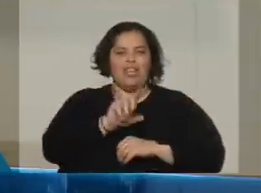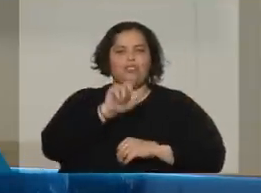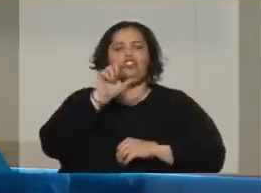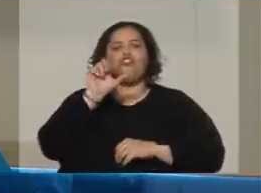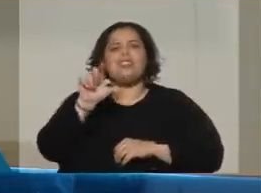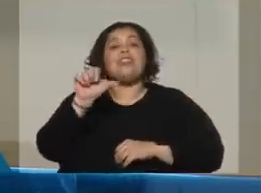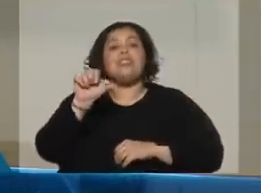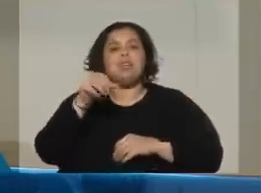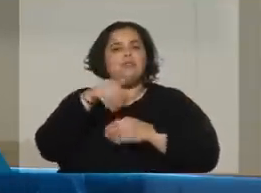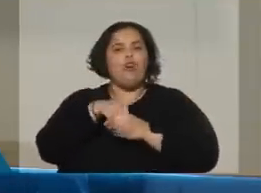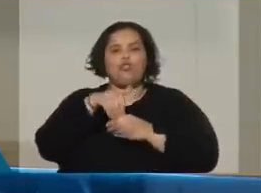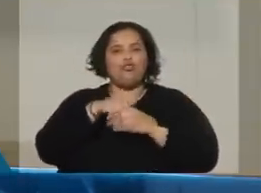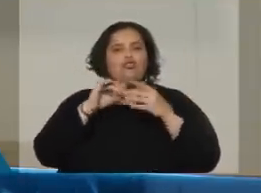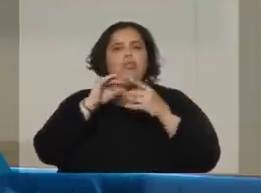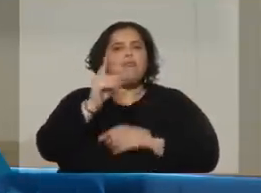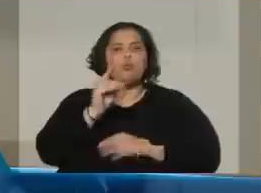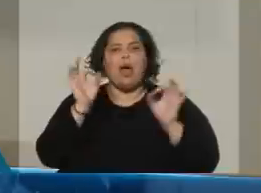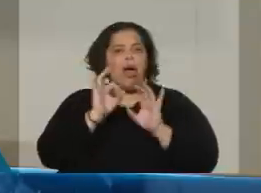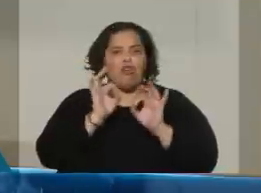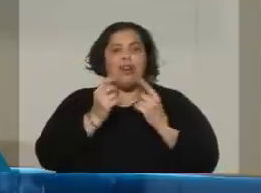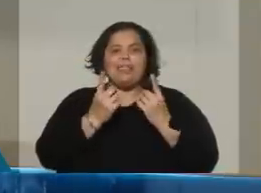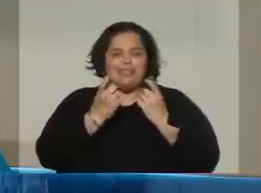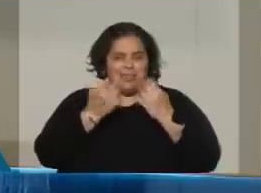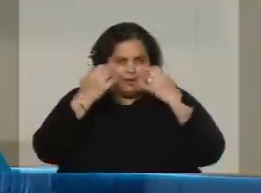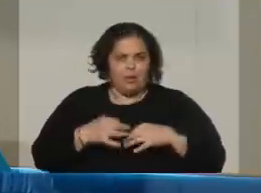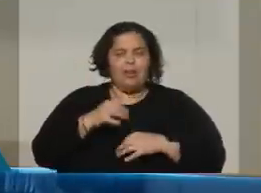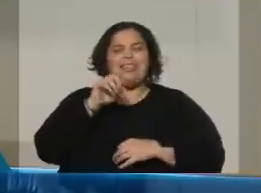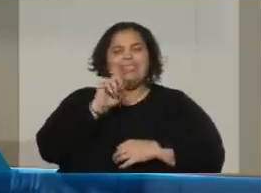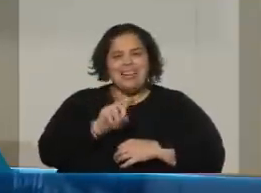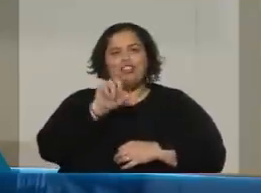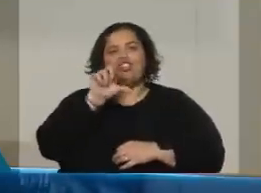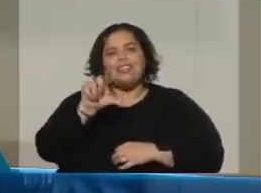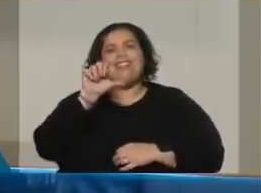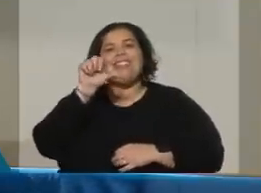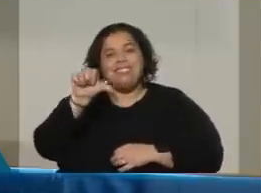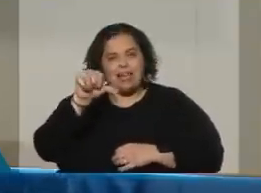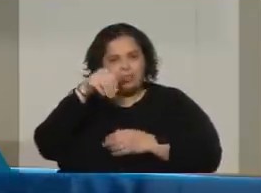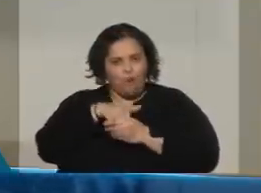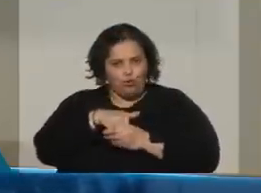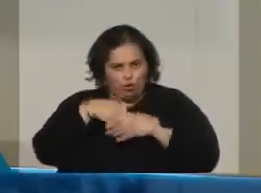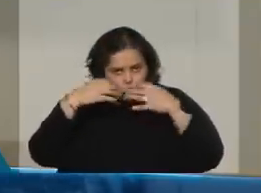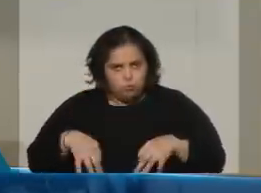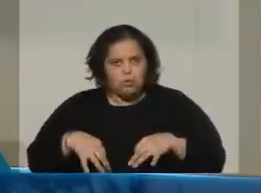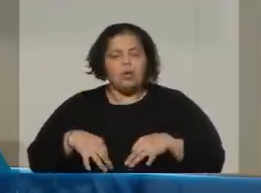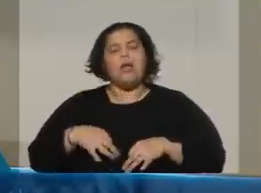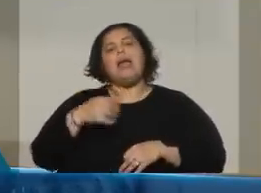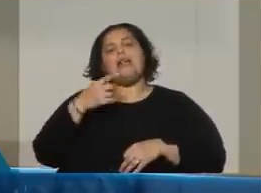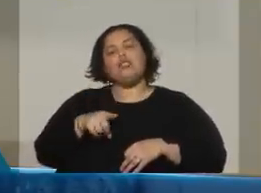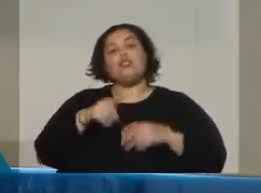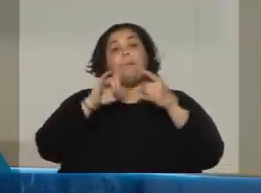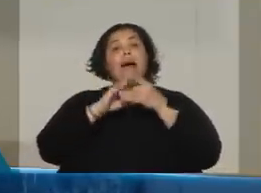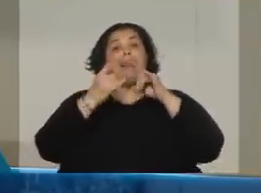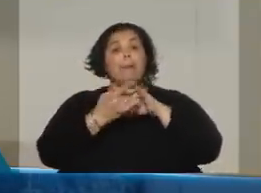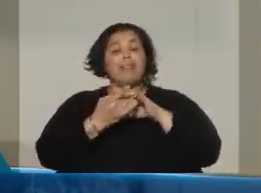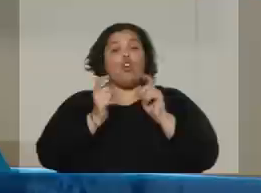ser electo presidente. Recordemos que es un régimen parlamentario, o sea, la elección presidencial es indirecta, lo